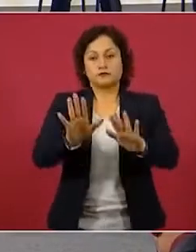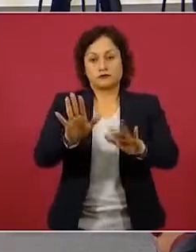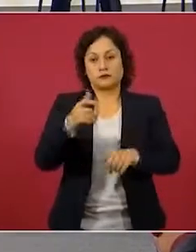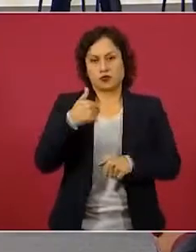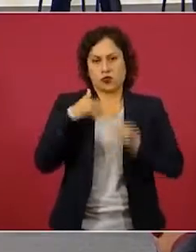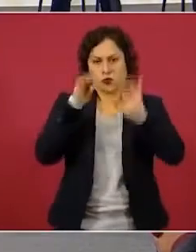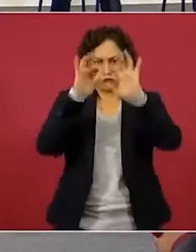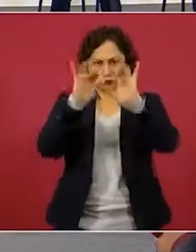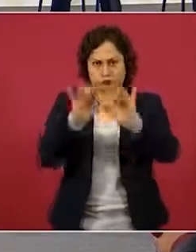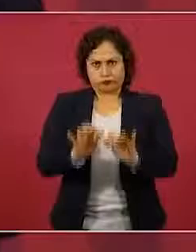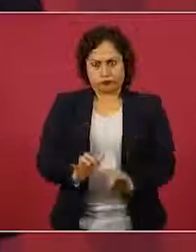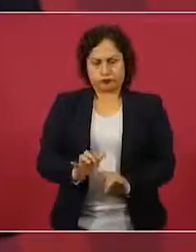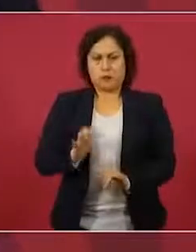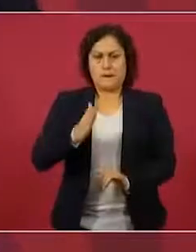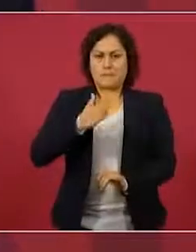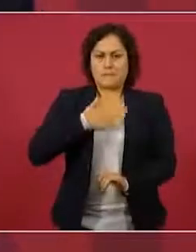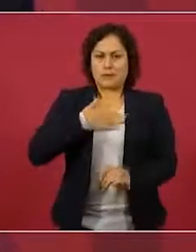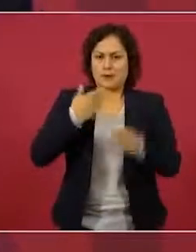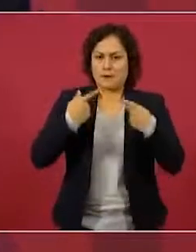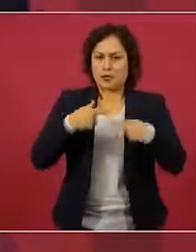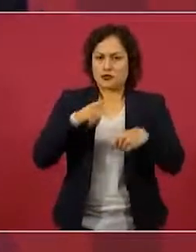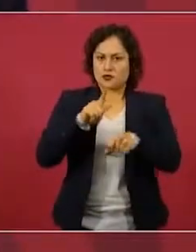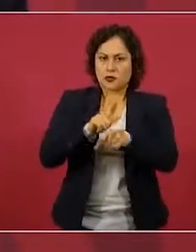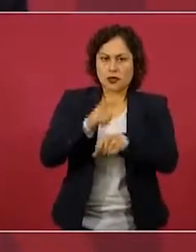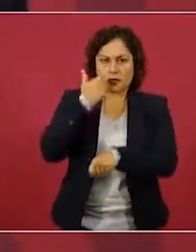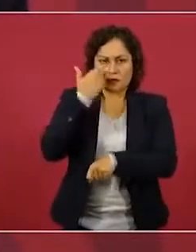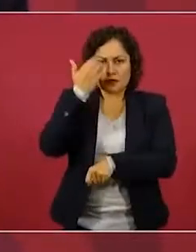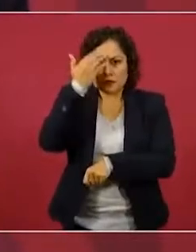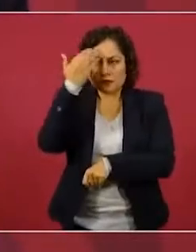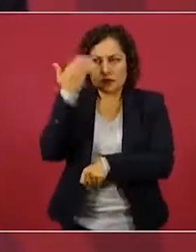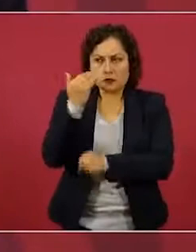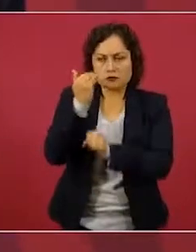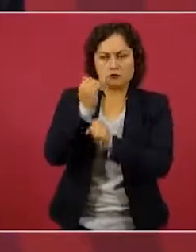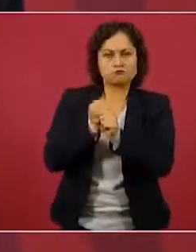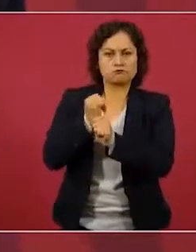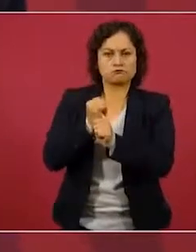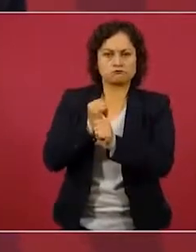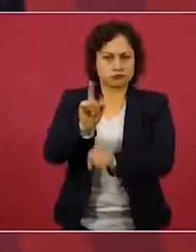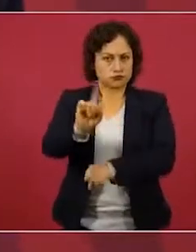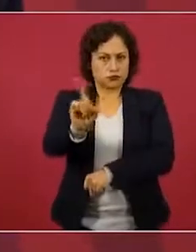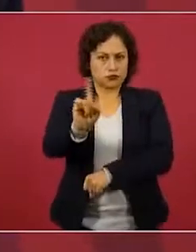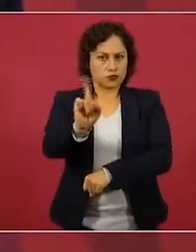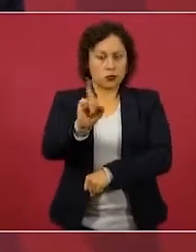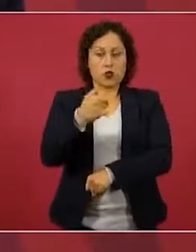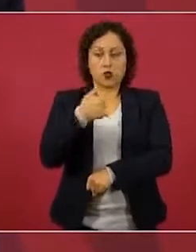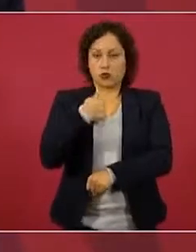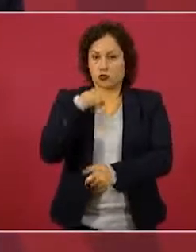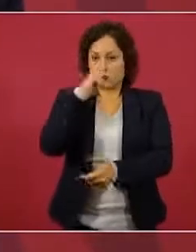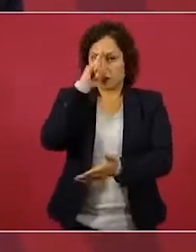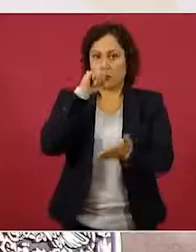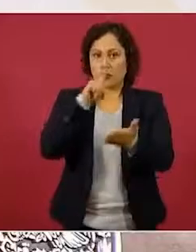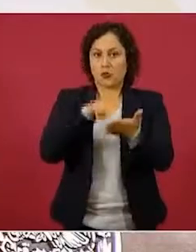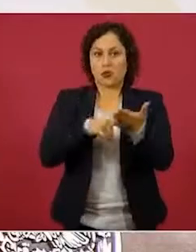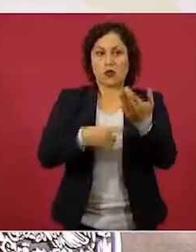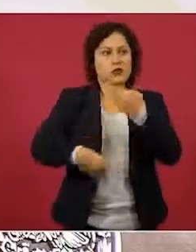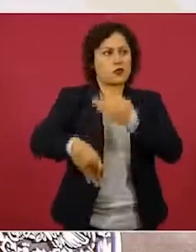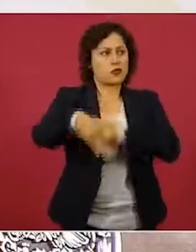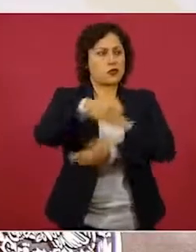personal. Yo pienso que todos deberíamos de transparentar